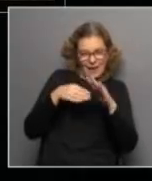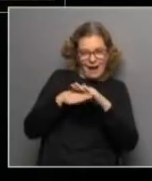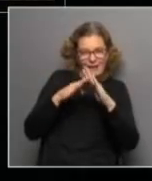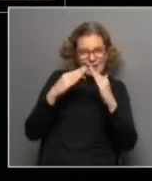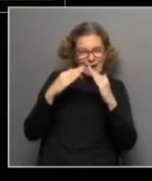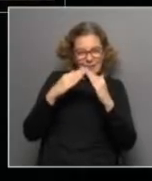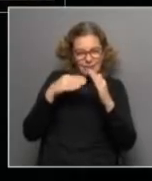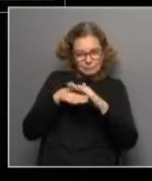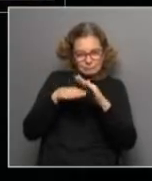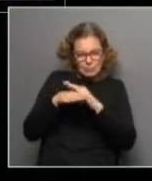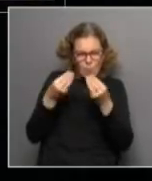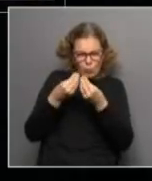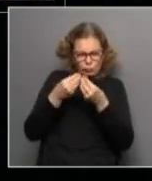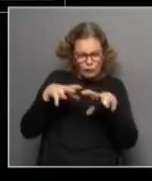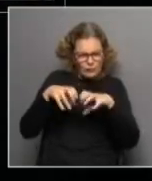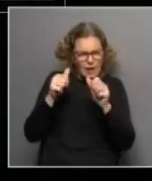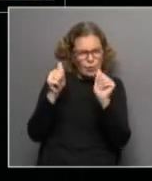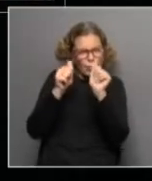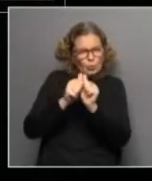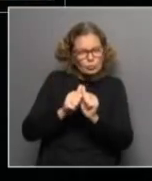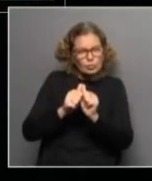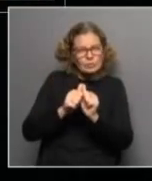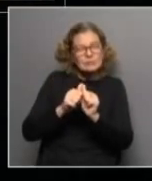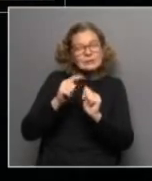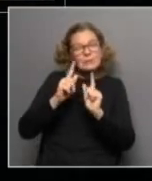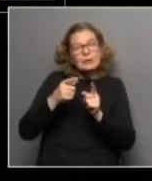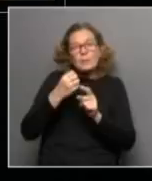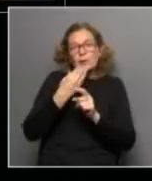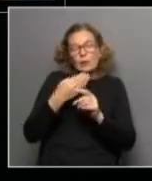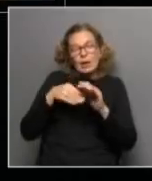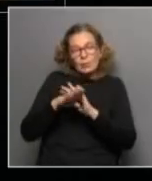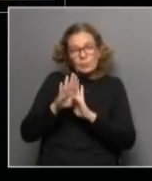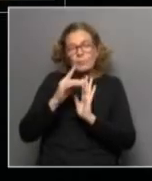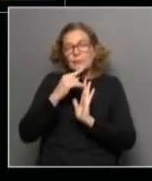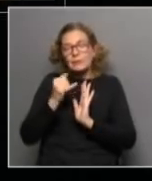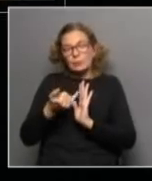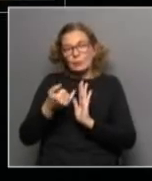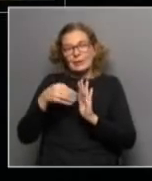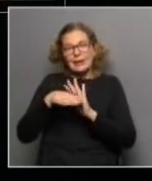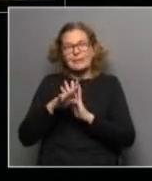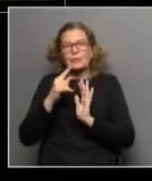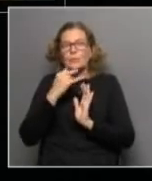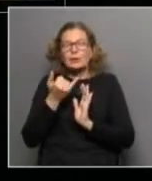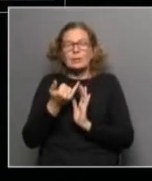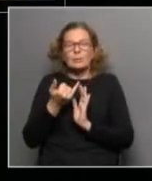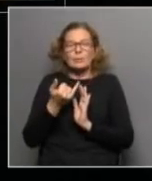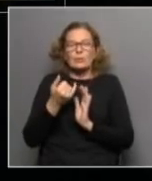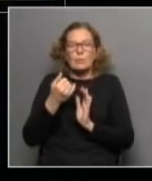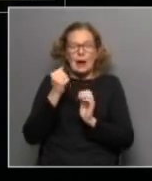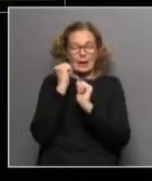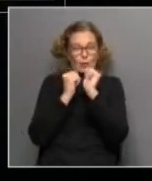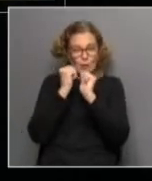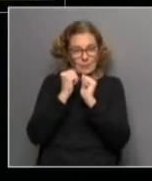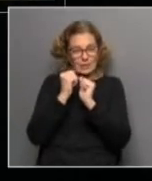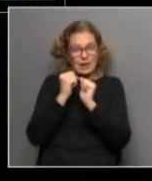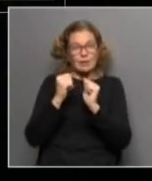acceso a bienes de confort, como les comentaba, también han mejorado recientemente, mejoraron con el acceso a recursos económicos,